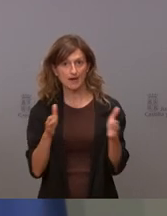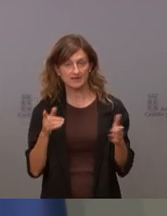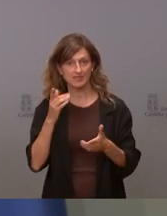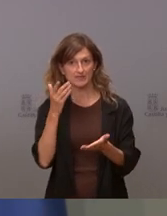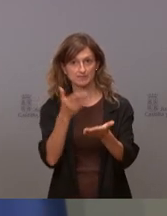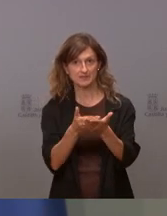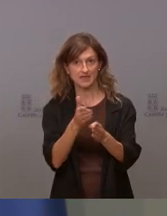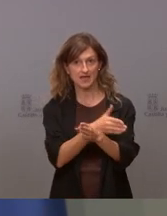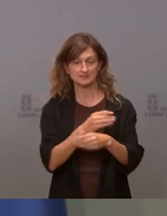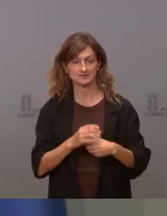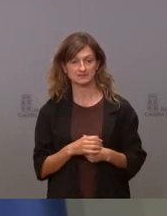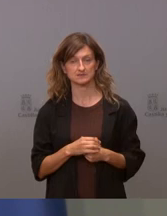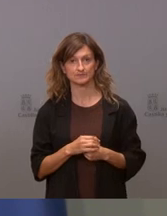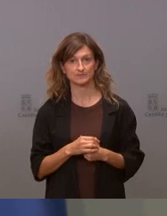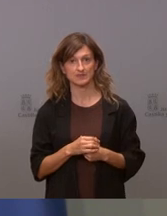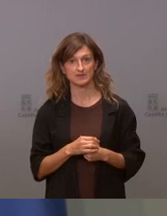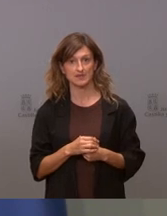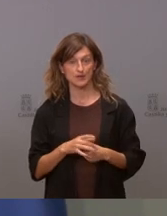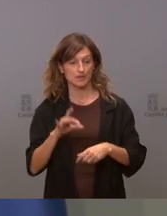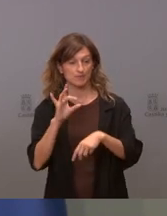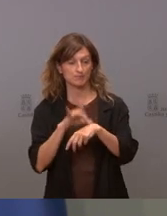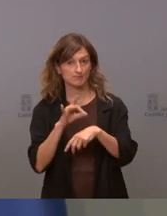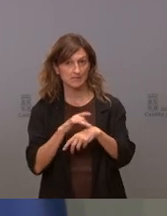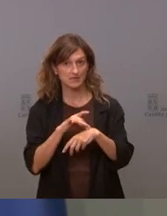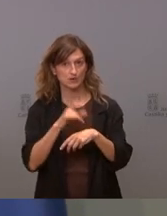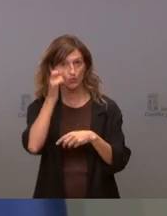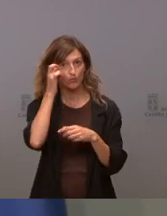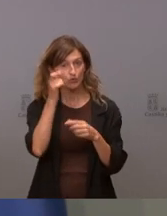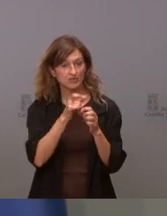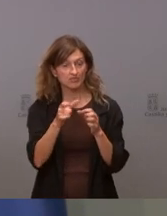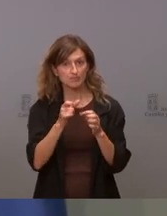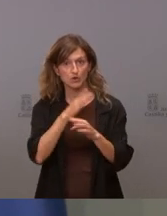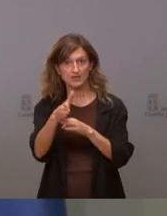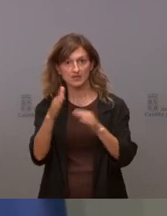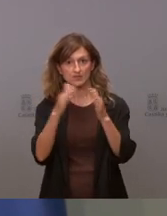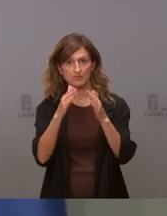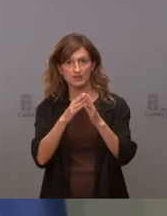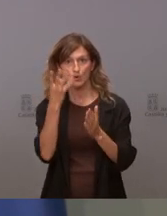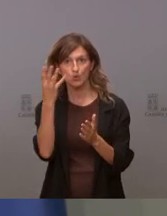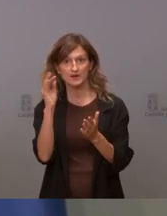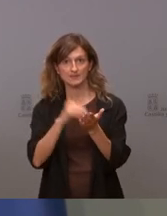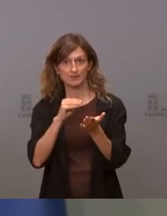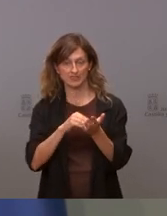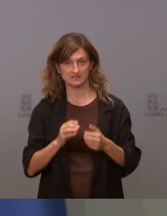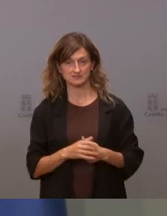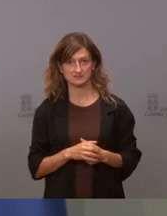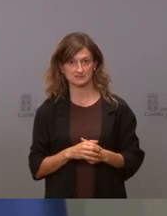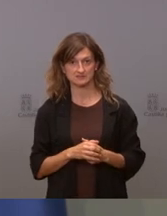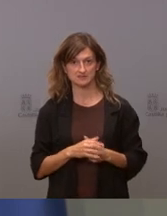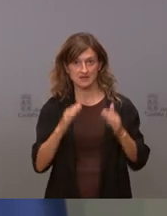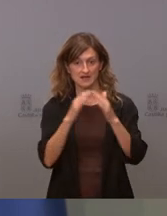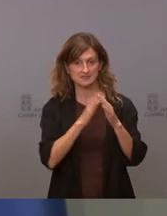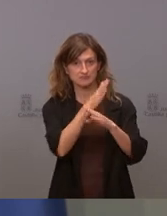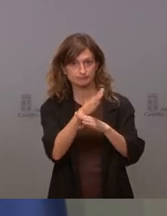domicilio los facultativos esos municipios habían ido a domicilio 40 veces a domicilio